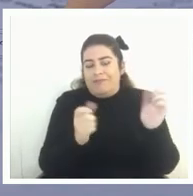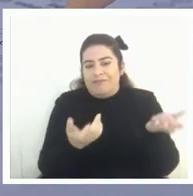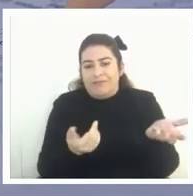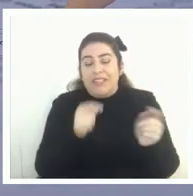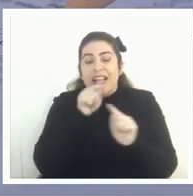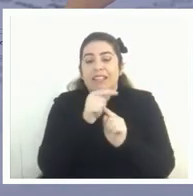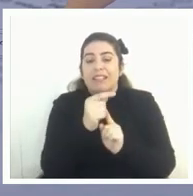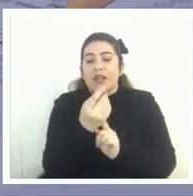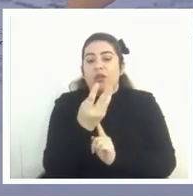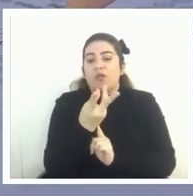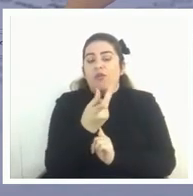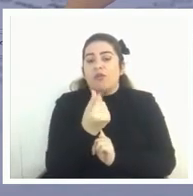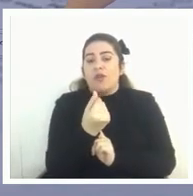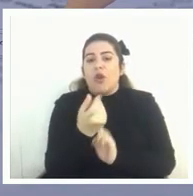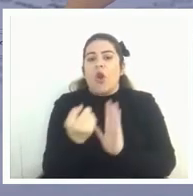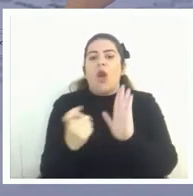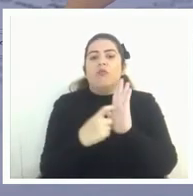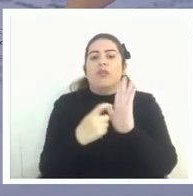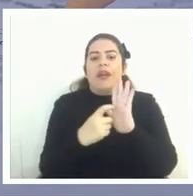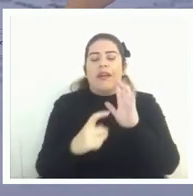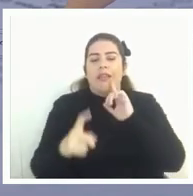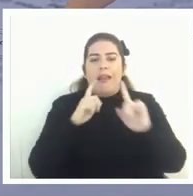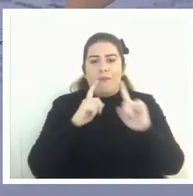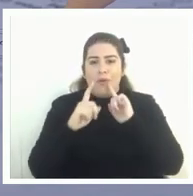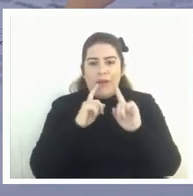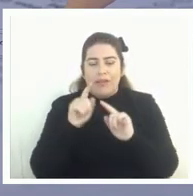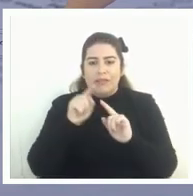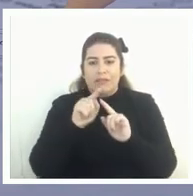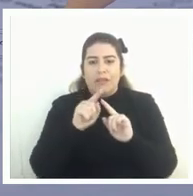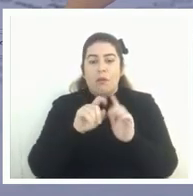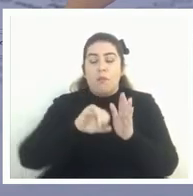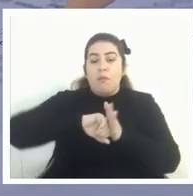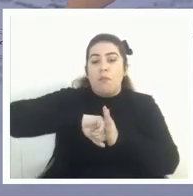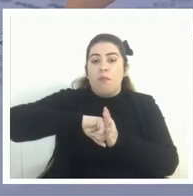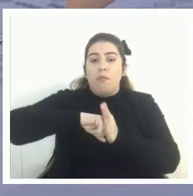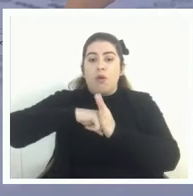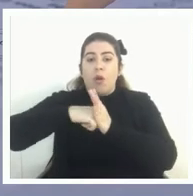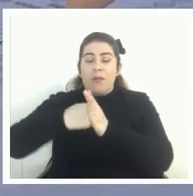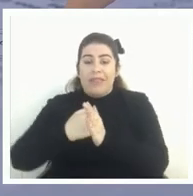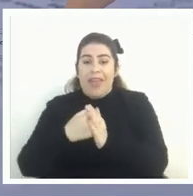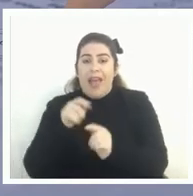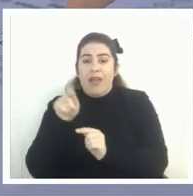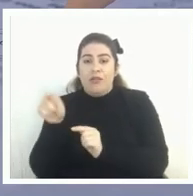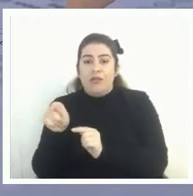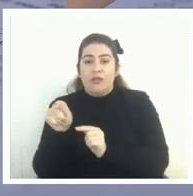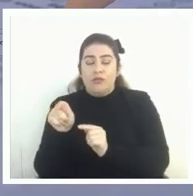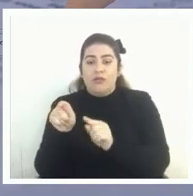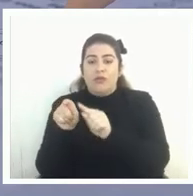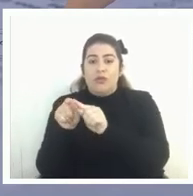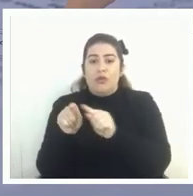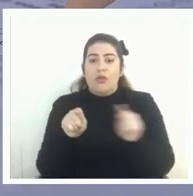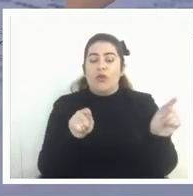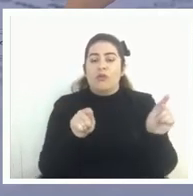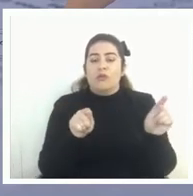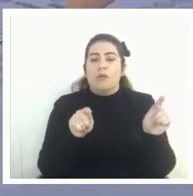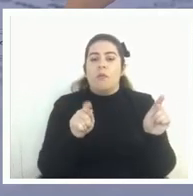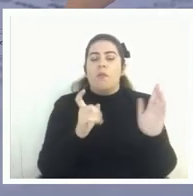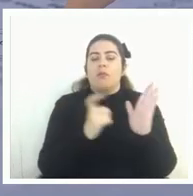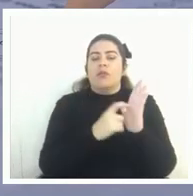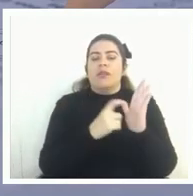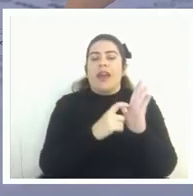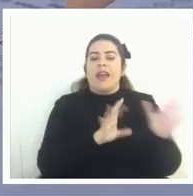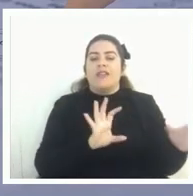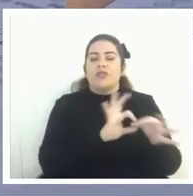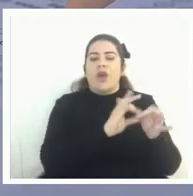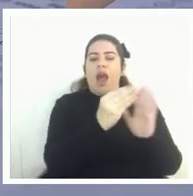hace con los puntajes de estas pruebas promediados en unos promedios ponderados con unos puntajes asociados a las